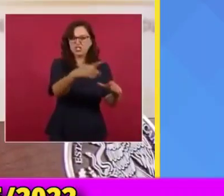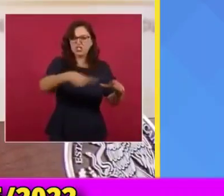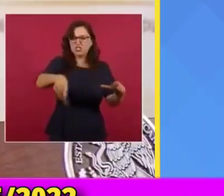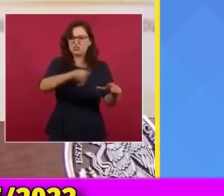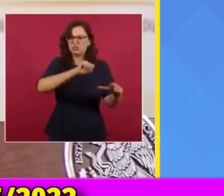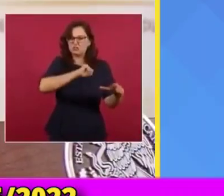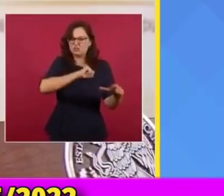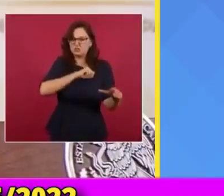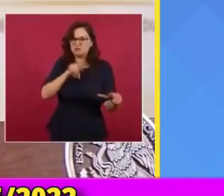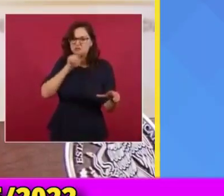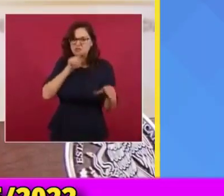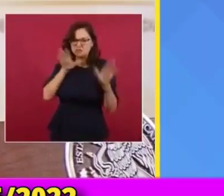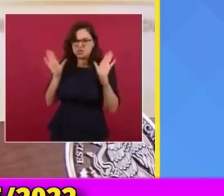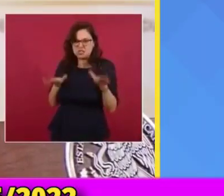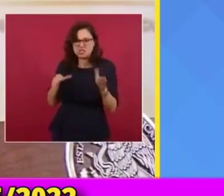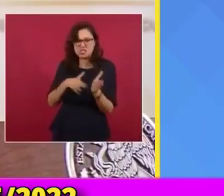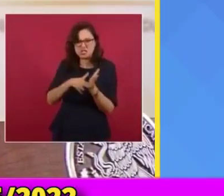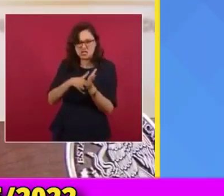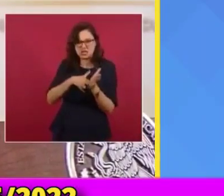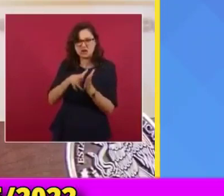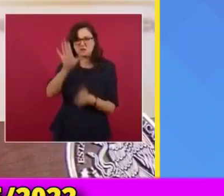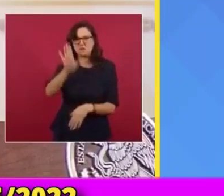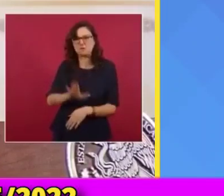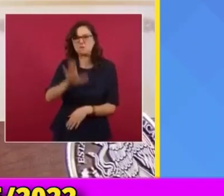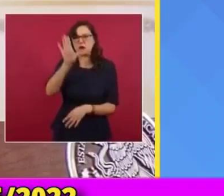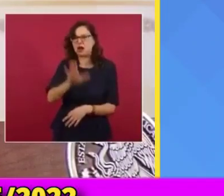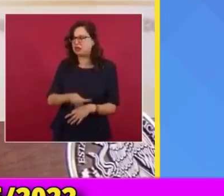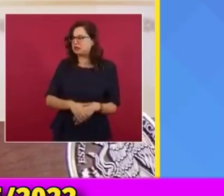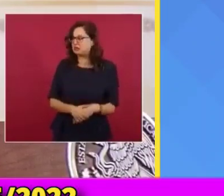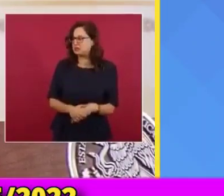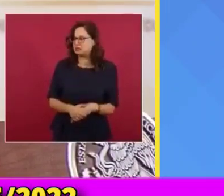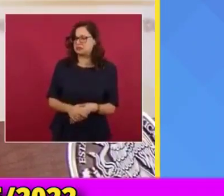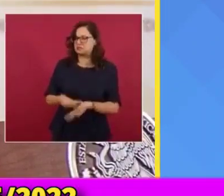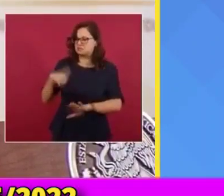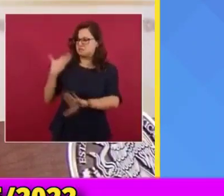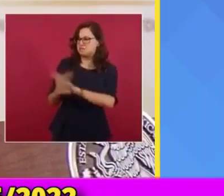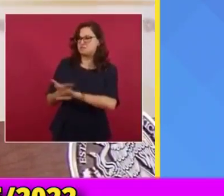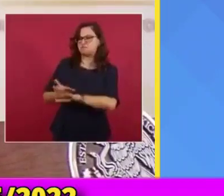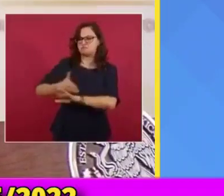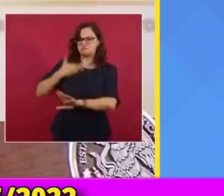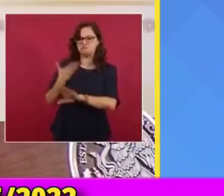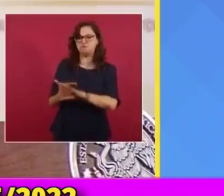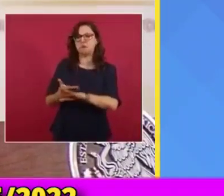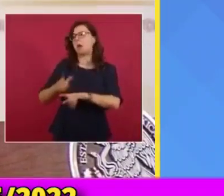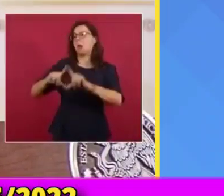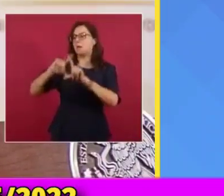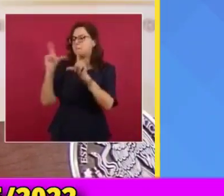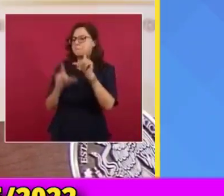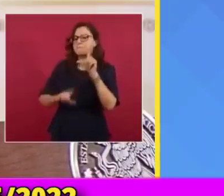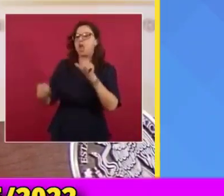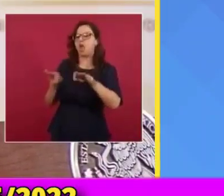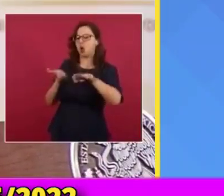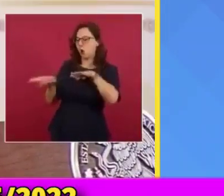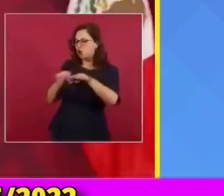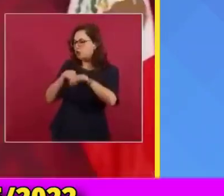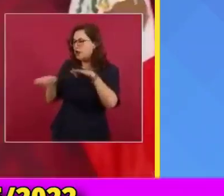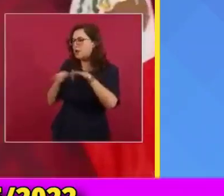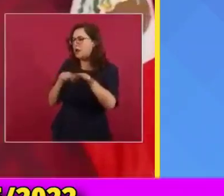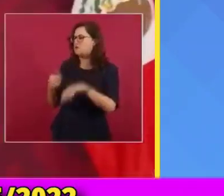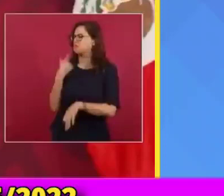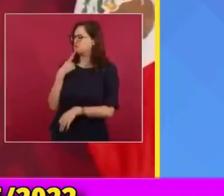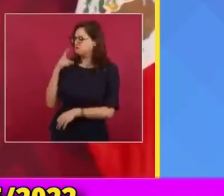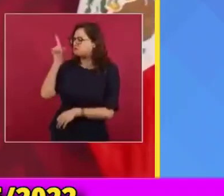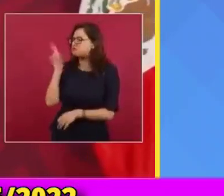menospreciar lo hecho por los